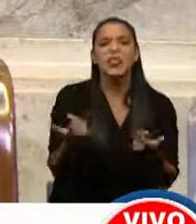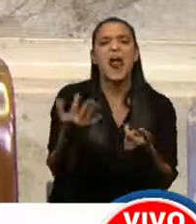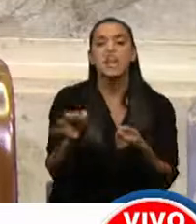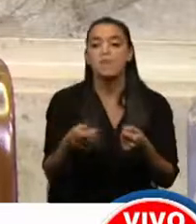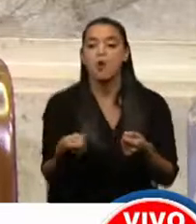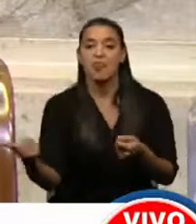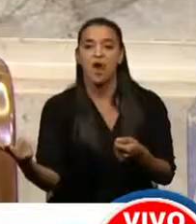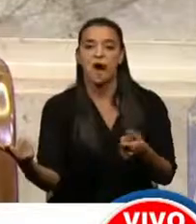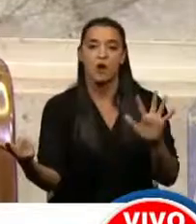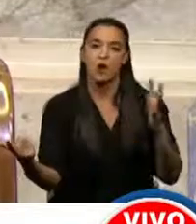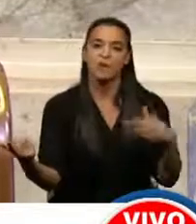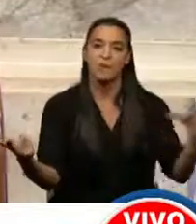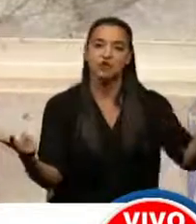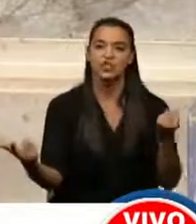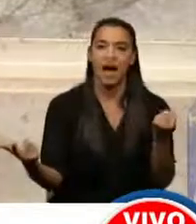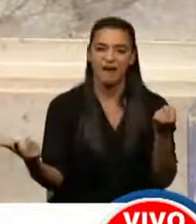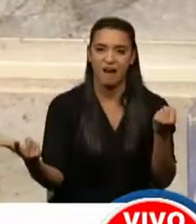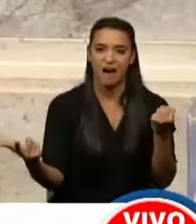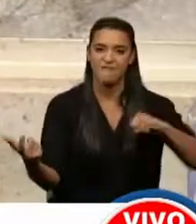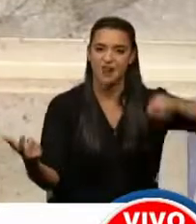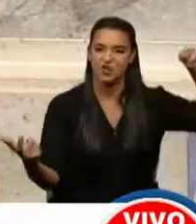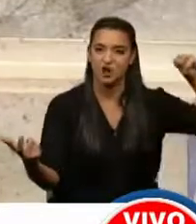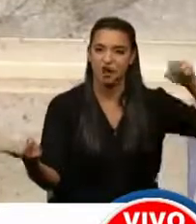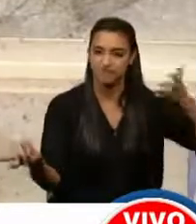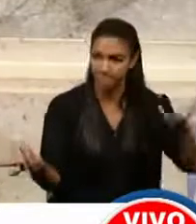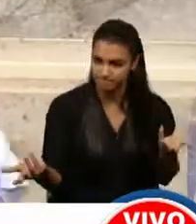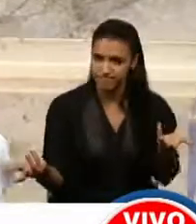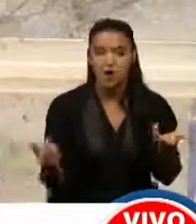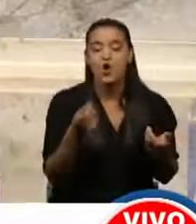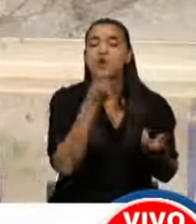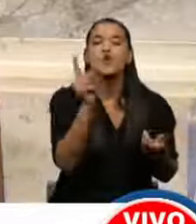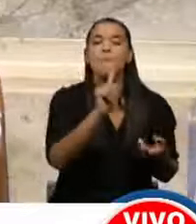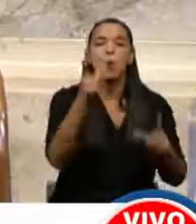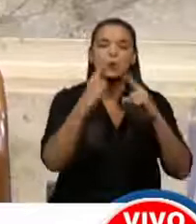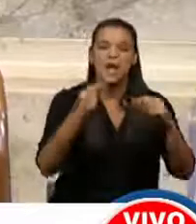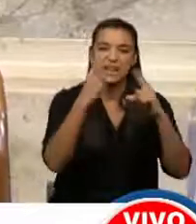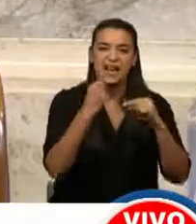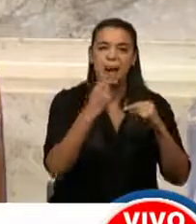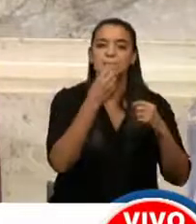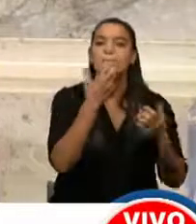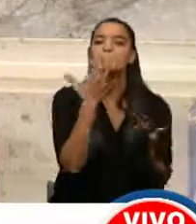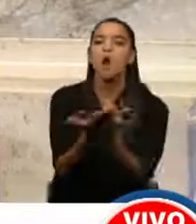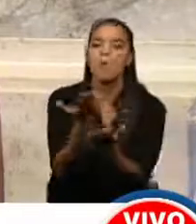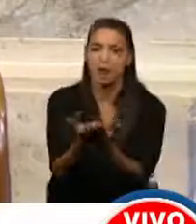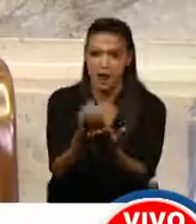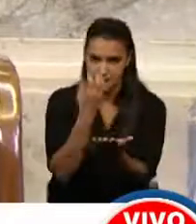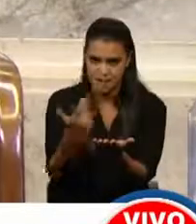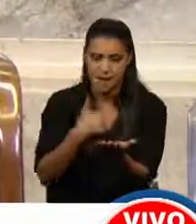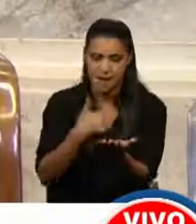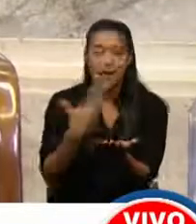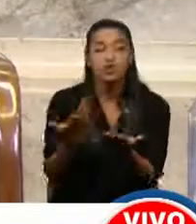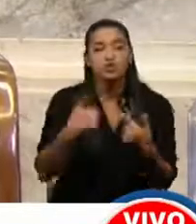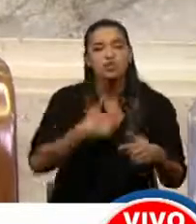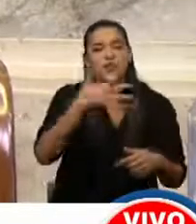una mano y la quitan con otra con la inflación. Pero como no me gusta criticar sin proponer, entiendo que una